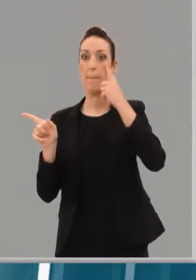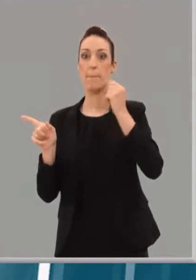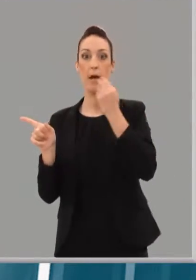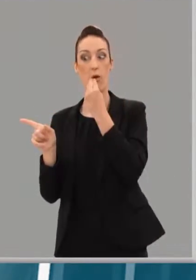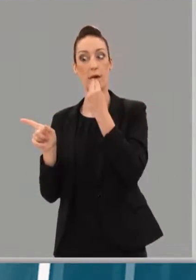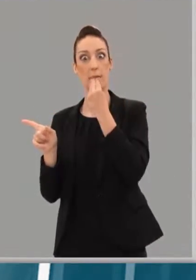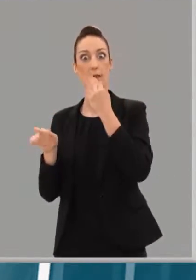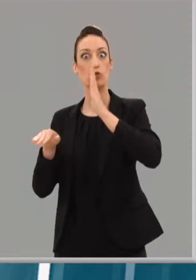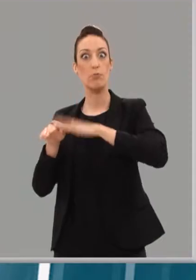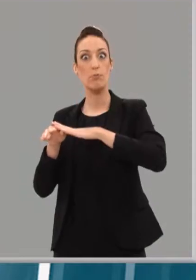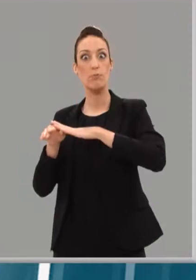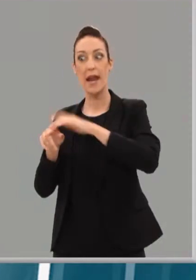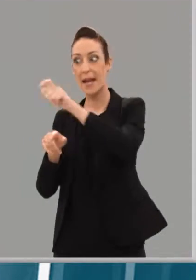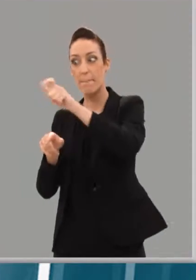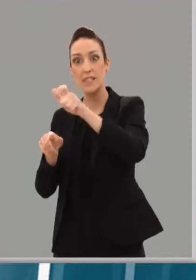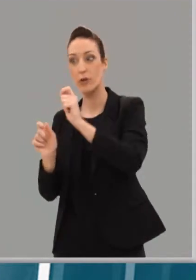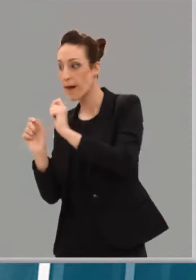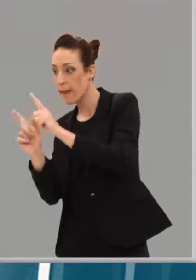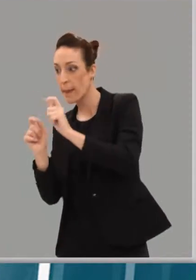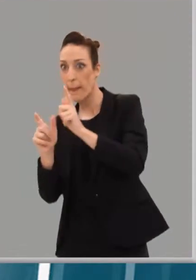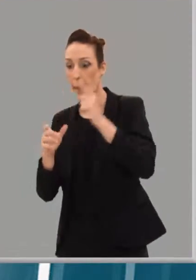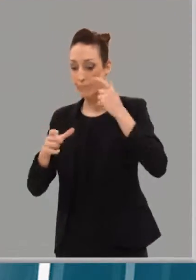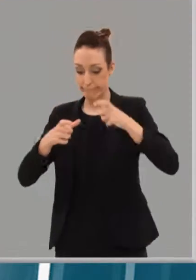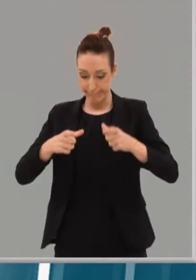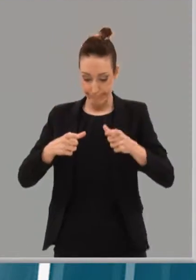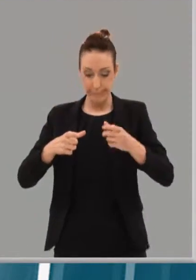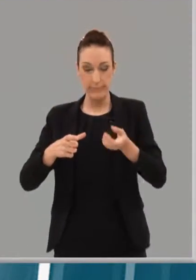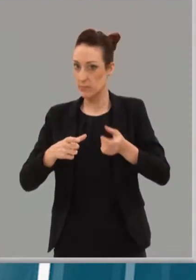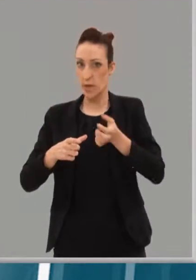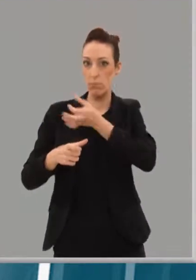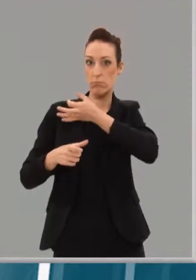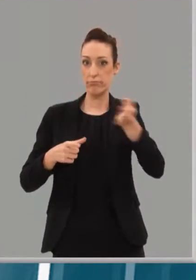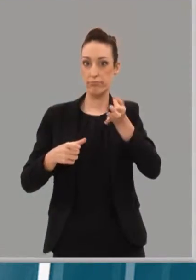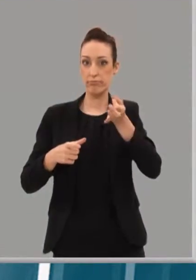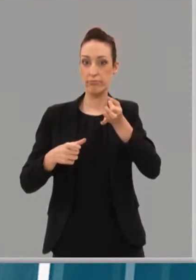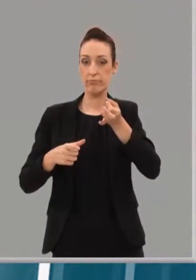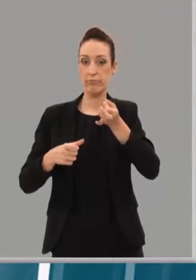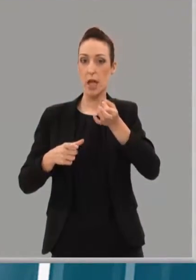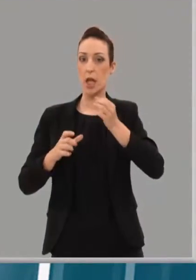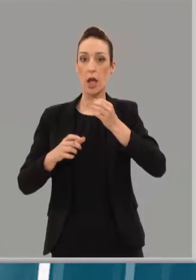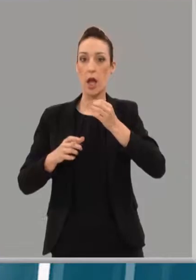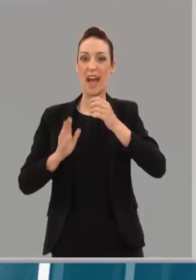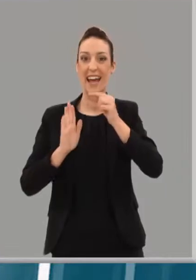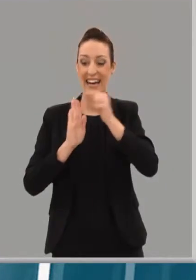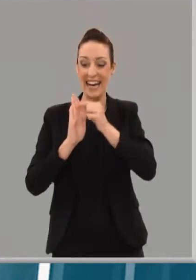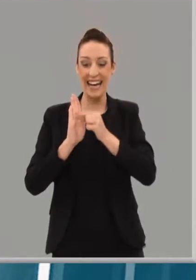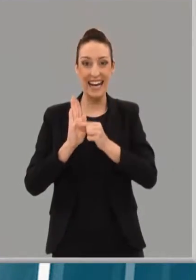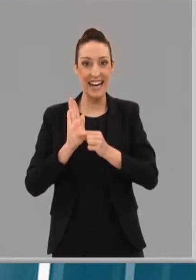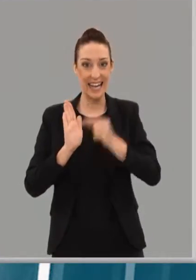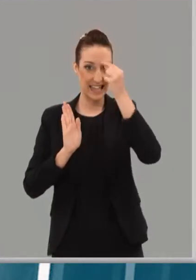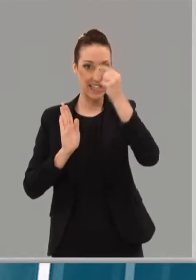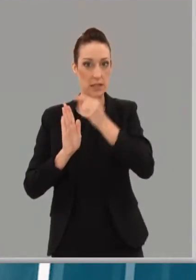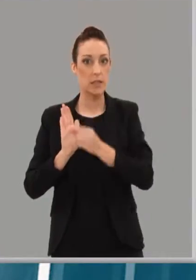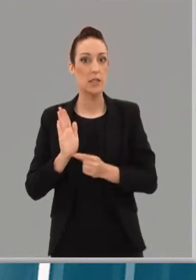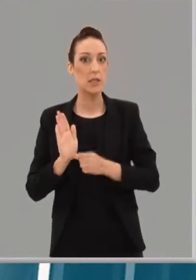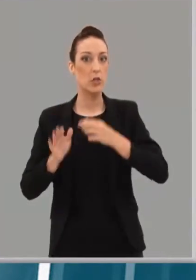consumirlos en casa y esos productos que se retiran, que están en perfectas condiciones y que cumplen todos los requisitos de seguridad alimentaria, se le